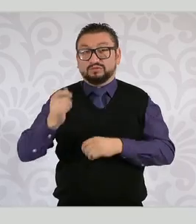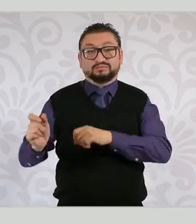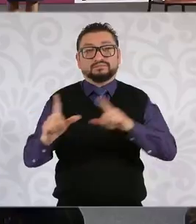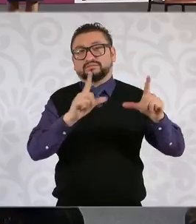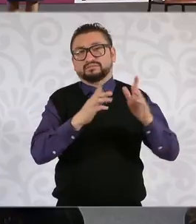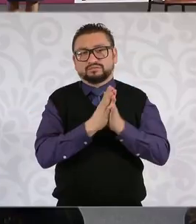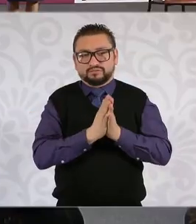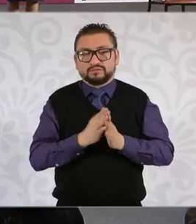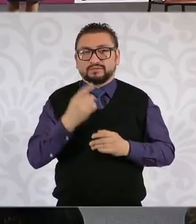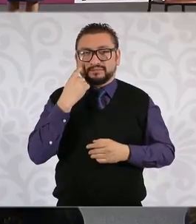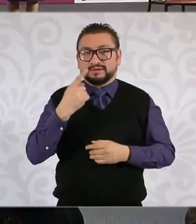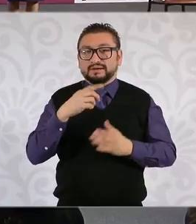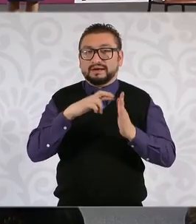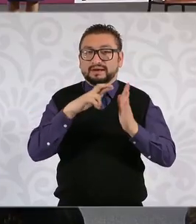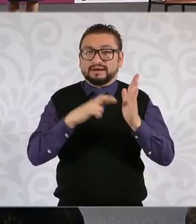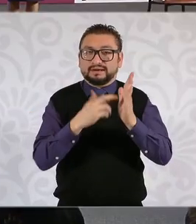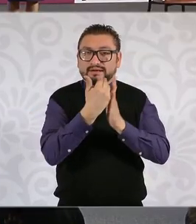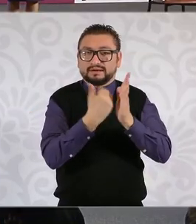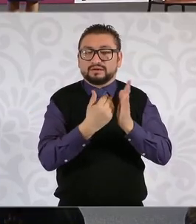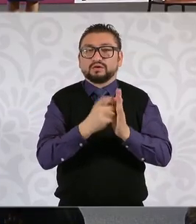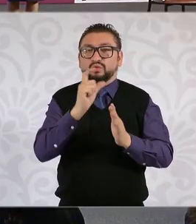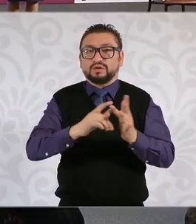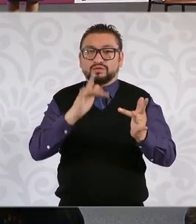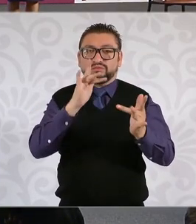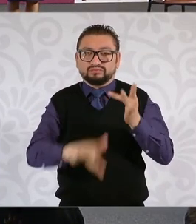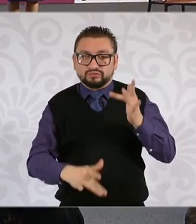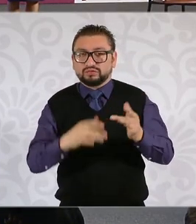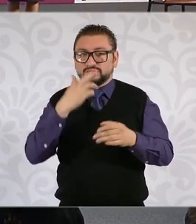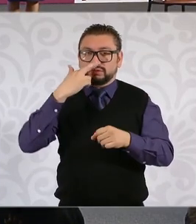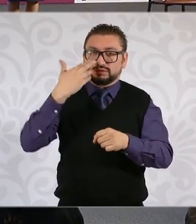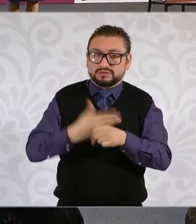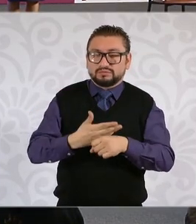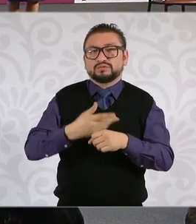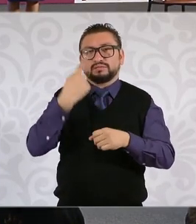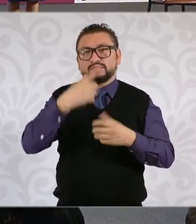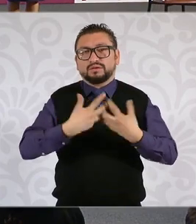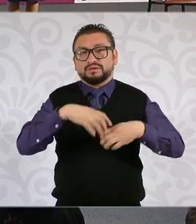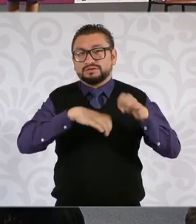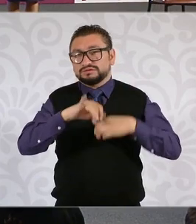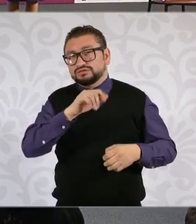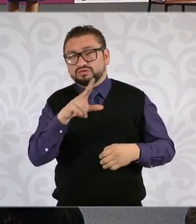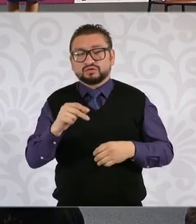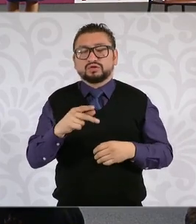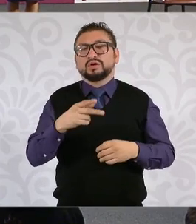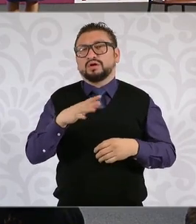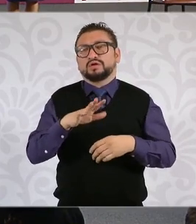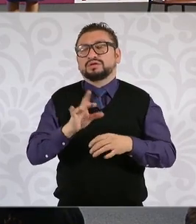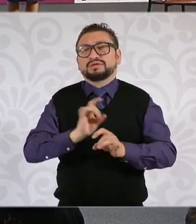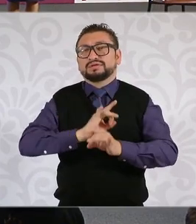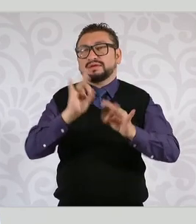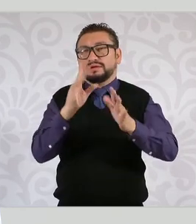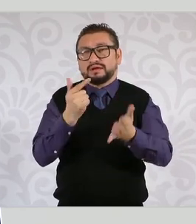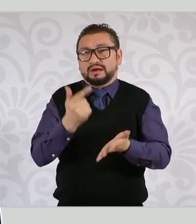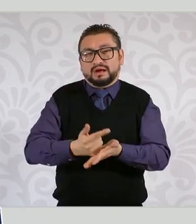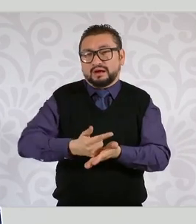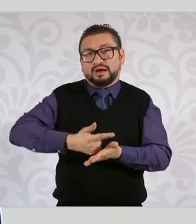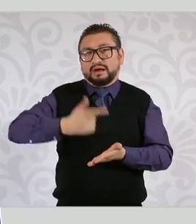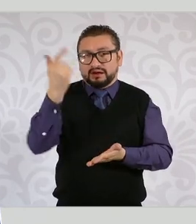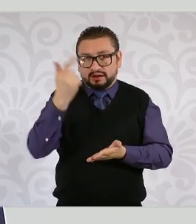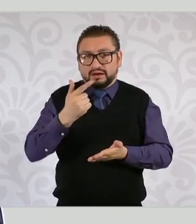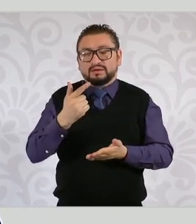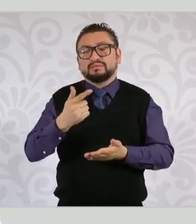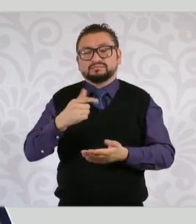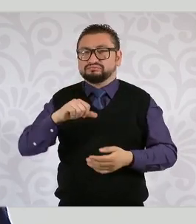Se establecen reglas para la desconexión con y sin responsabilidad para las plataformas. Para los casos graves podrá ser